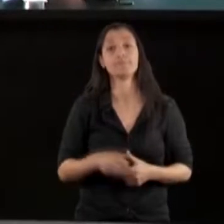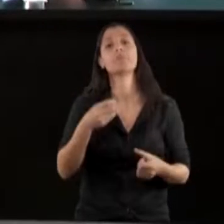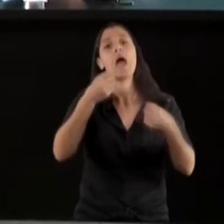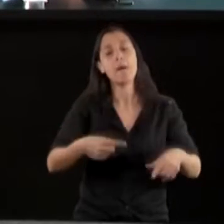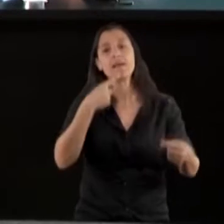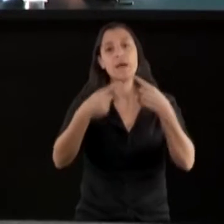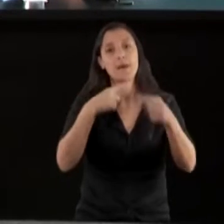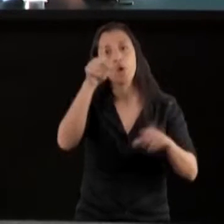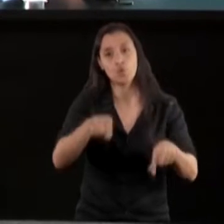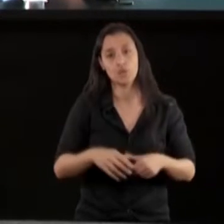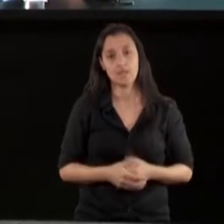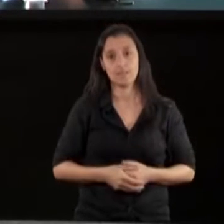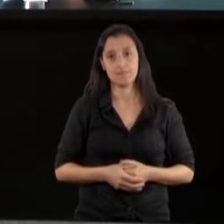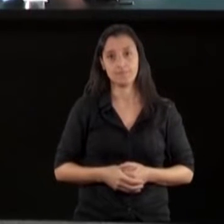las preguntas.